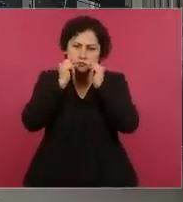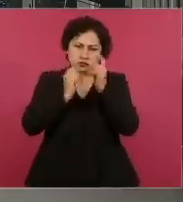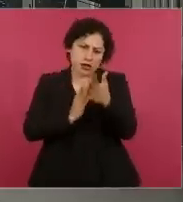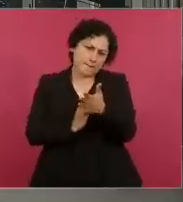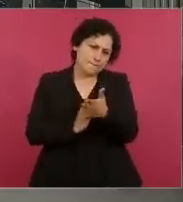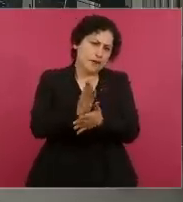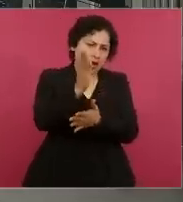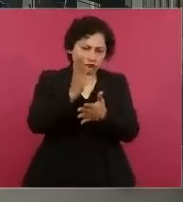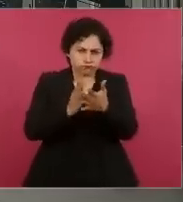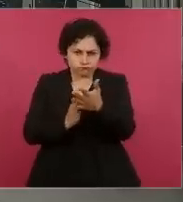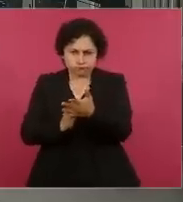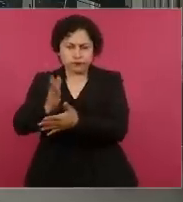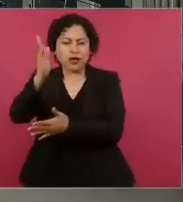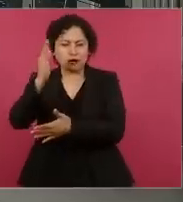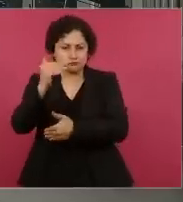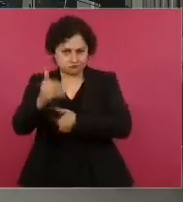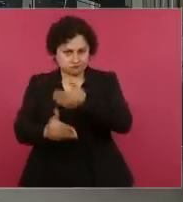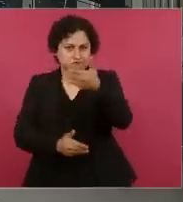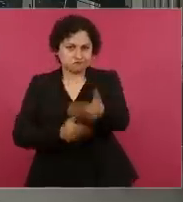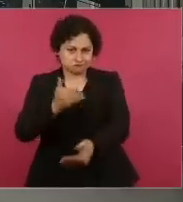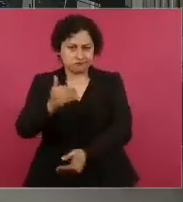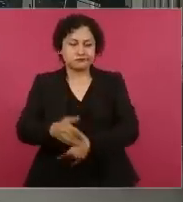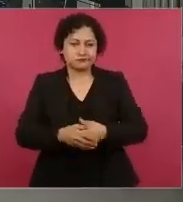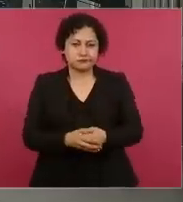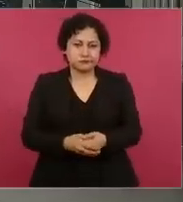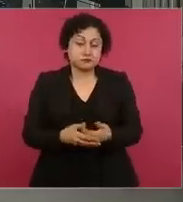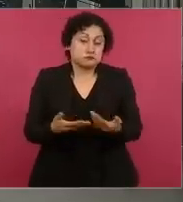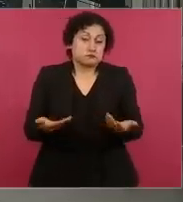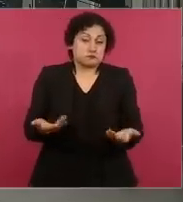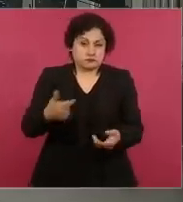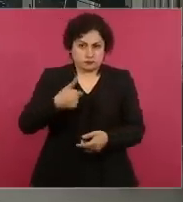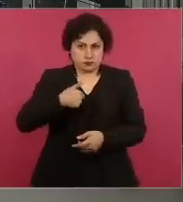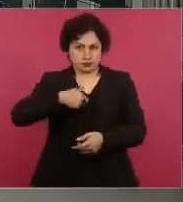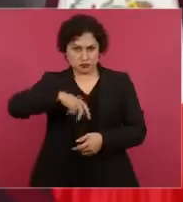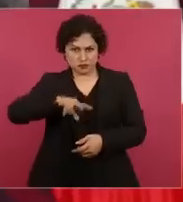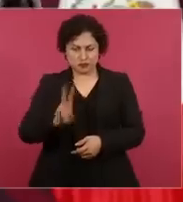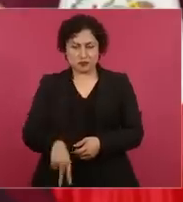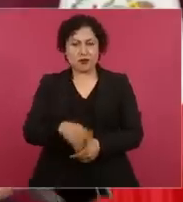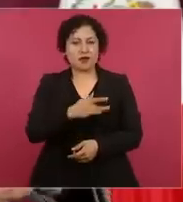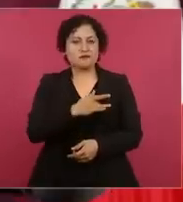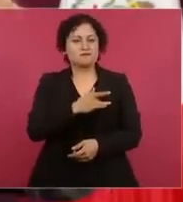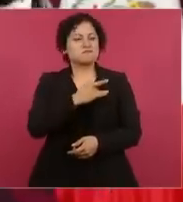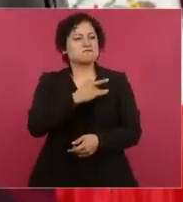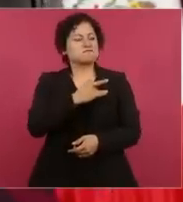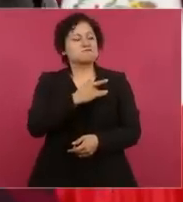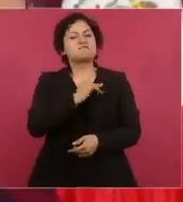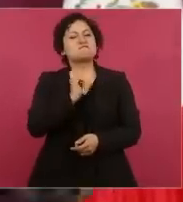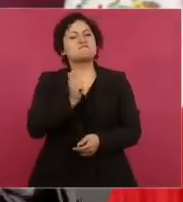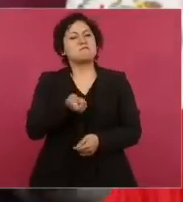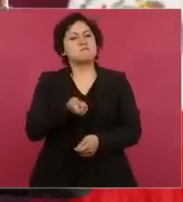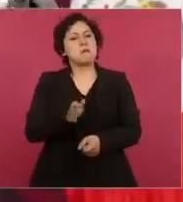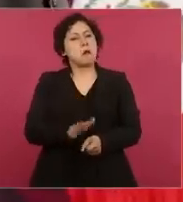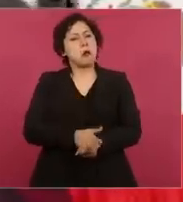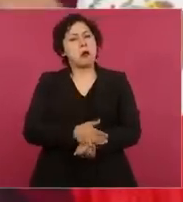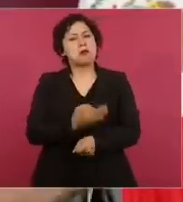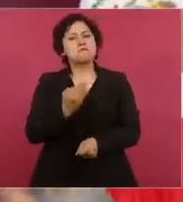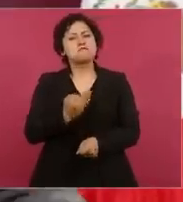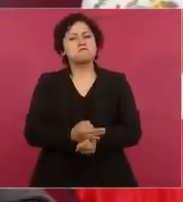Y estoy satisfecho porque se va avanzando,